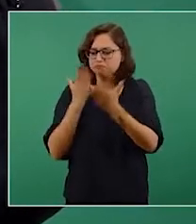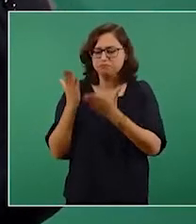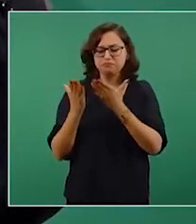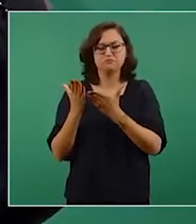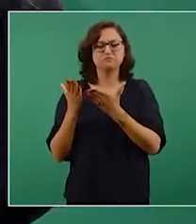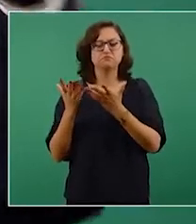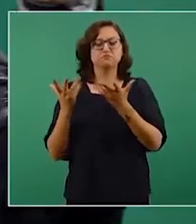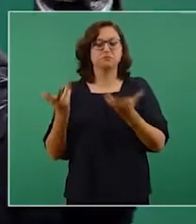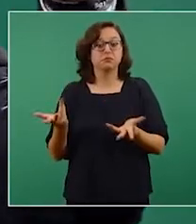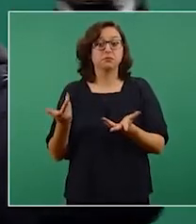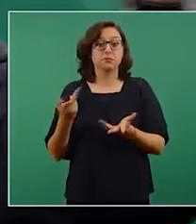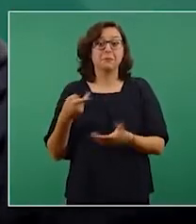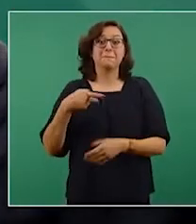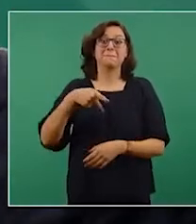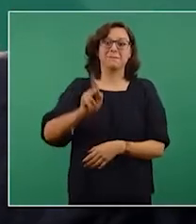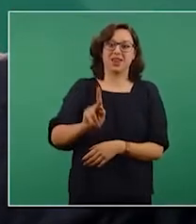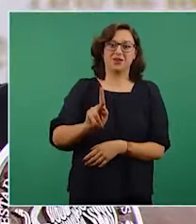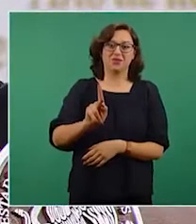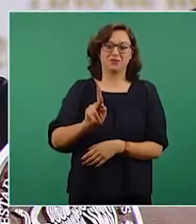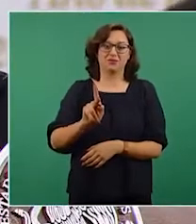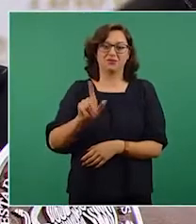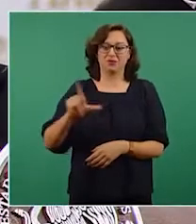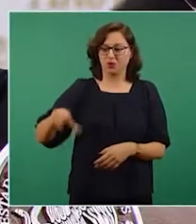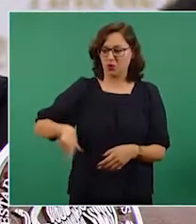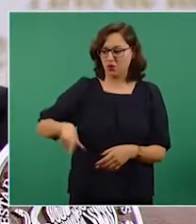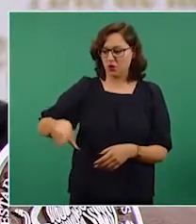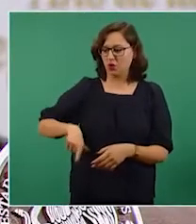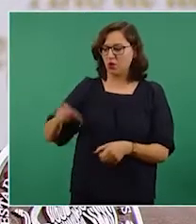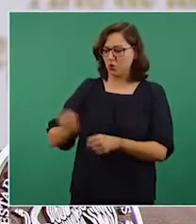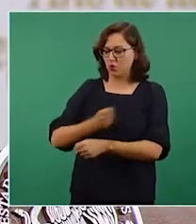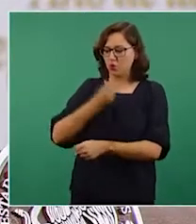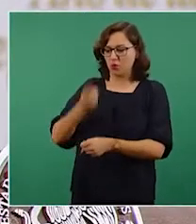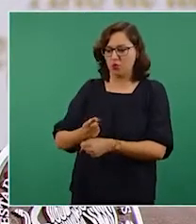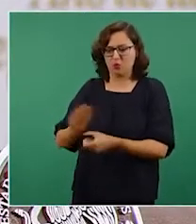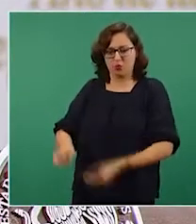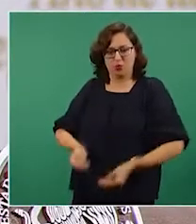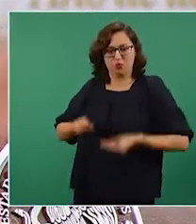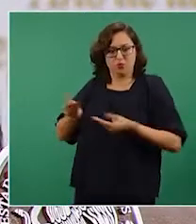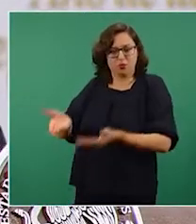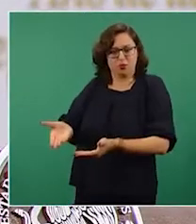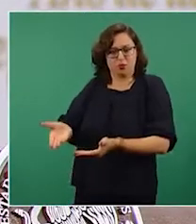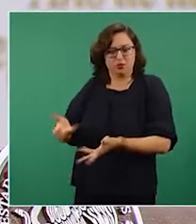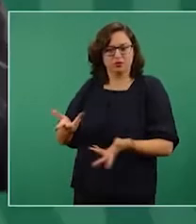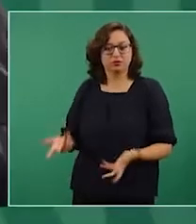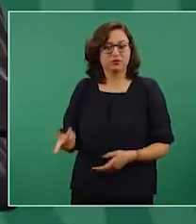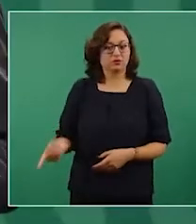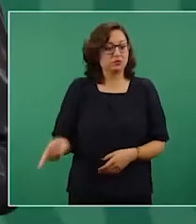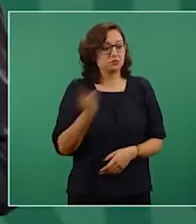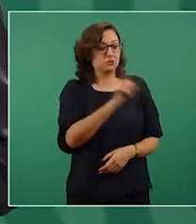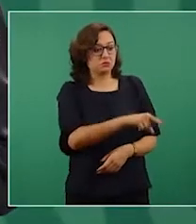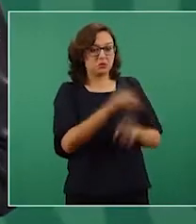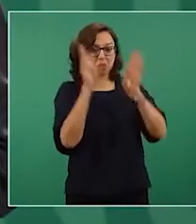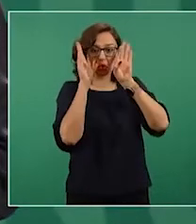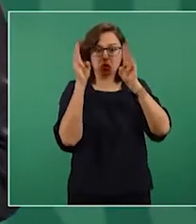siempre y cuando tenga opciones, tenga oportunidades. El conservador